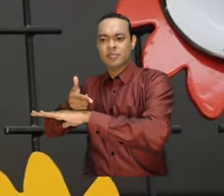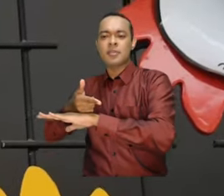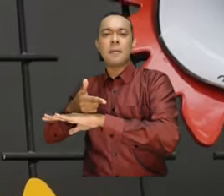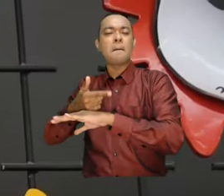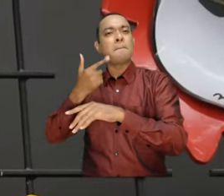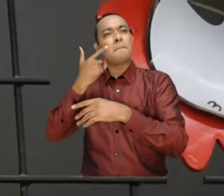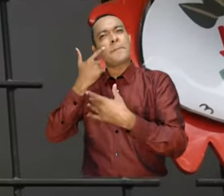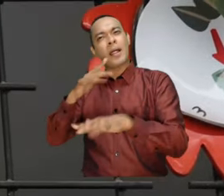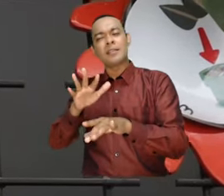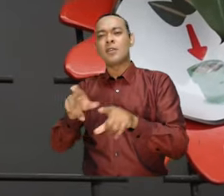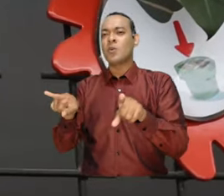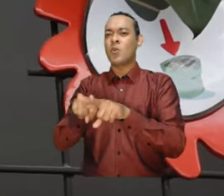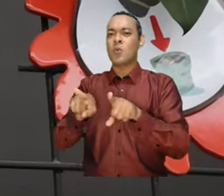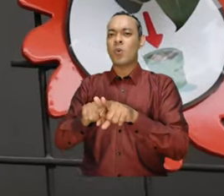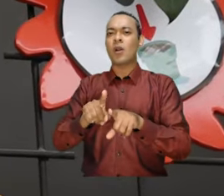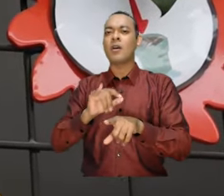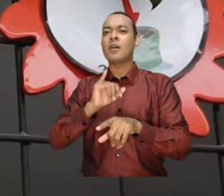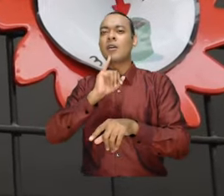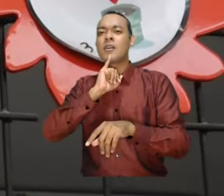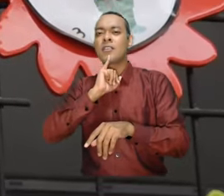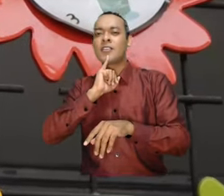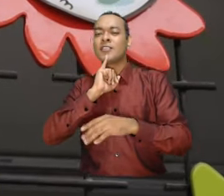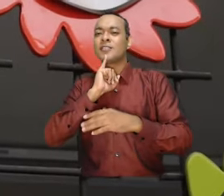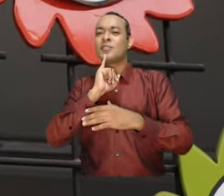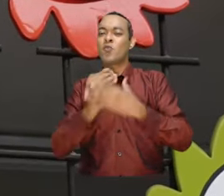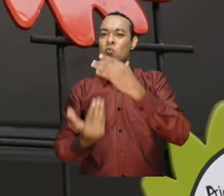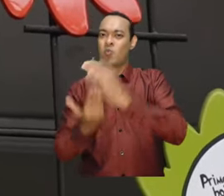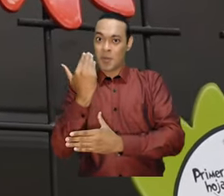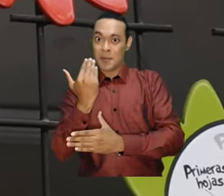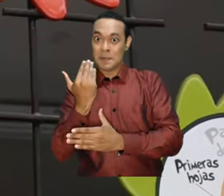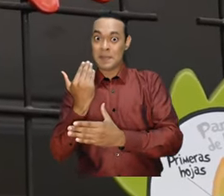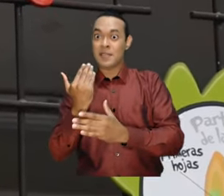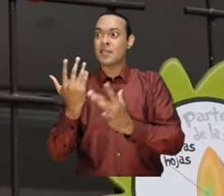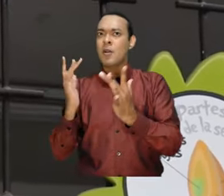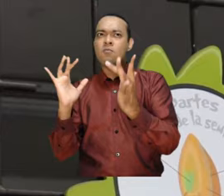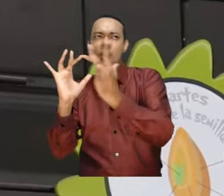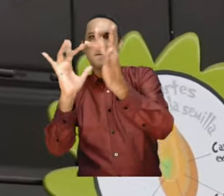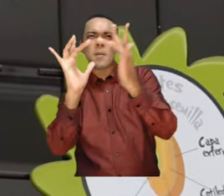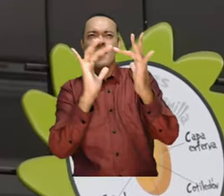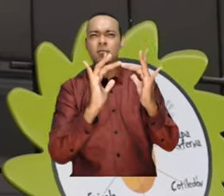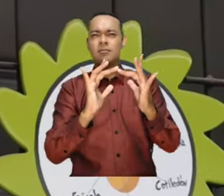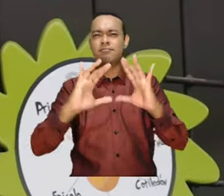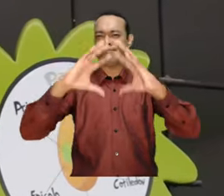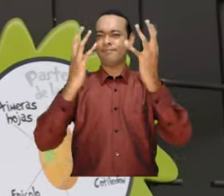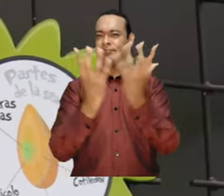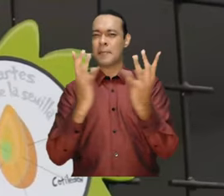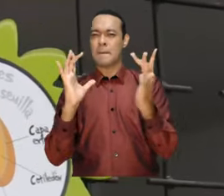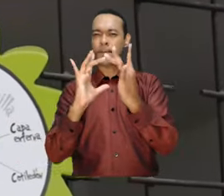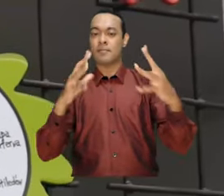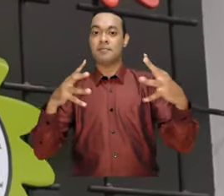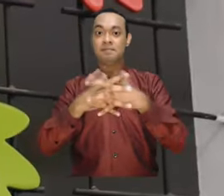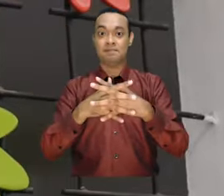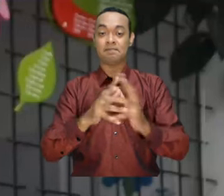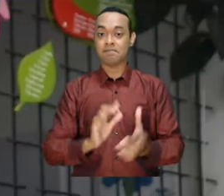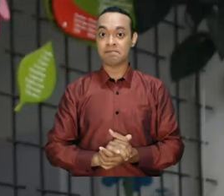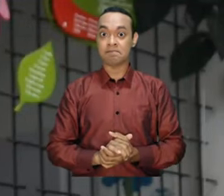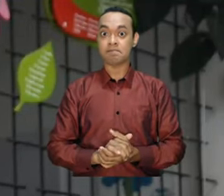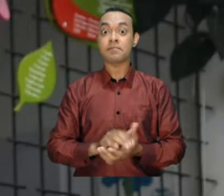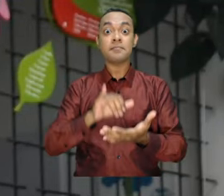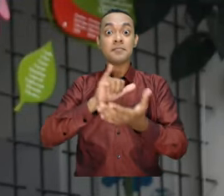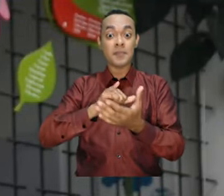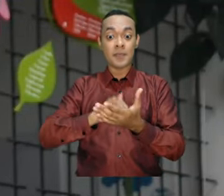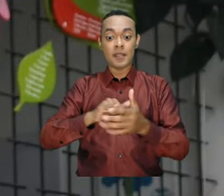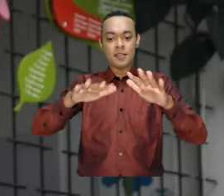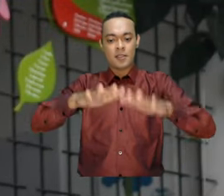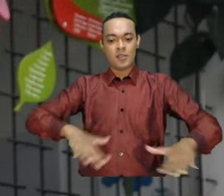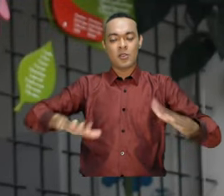pronto un arte son lenguajes que te conectan con otros. Entonces uno de